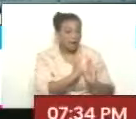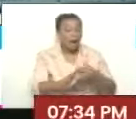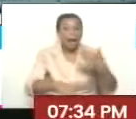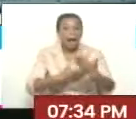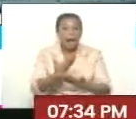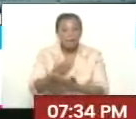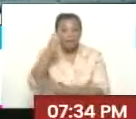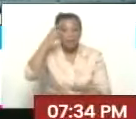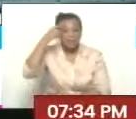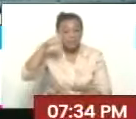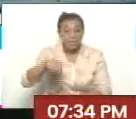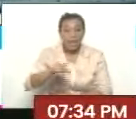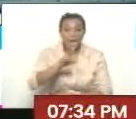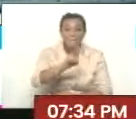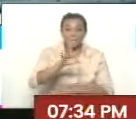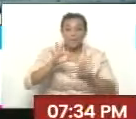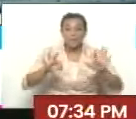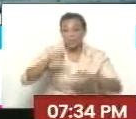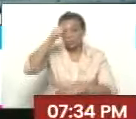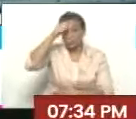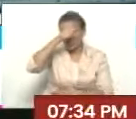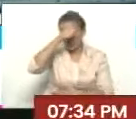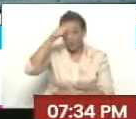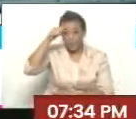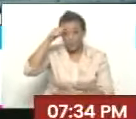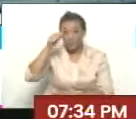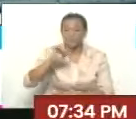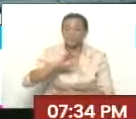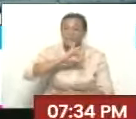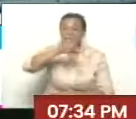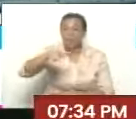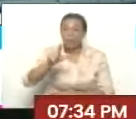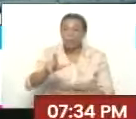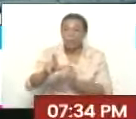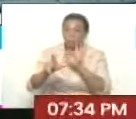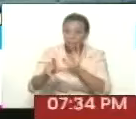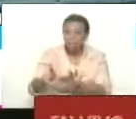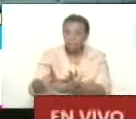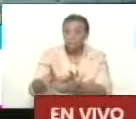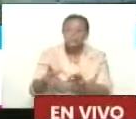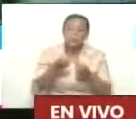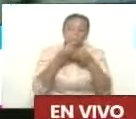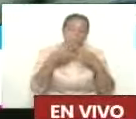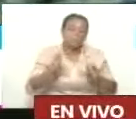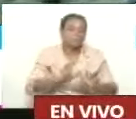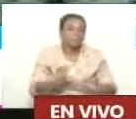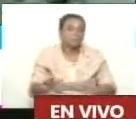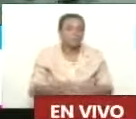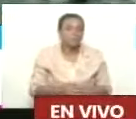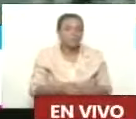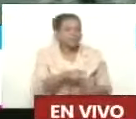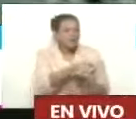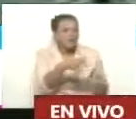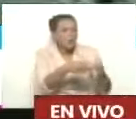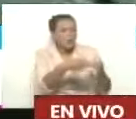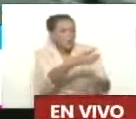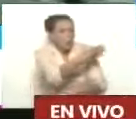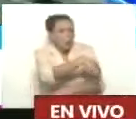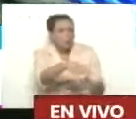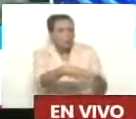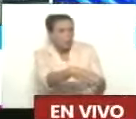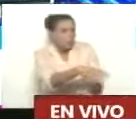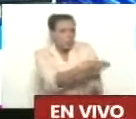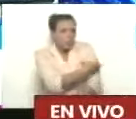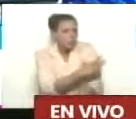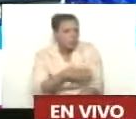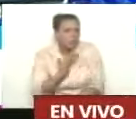que lleguemos al domingo 28 de julio y un bello amanecer. ¿Será que ellos no quieren elecciones, señor Presidente?